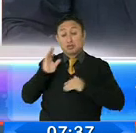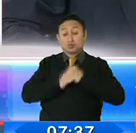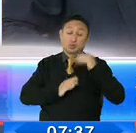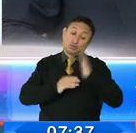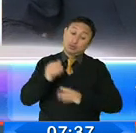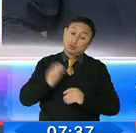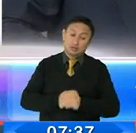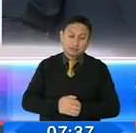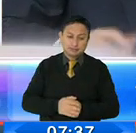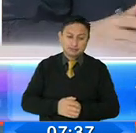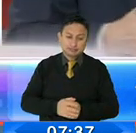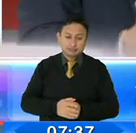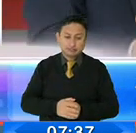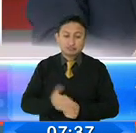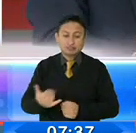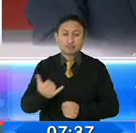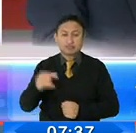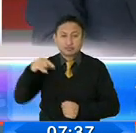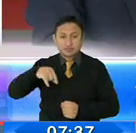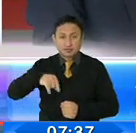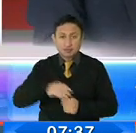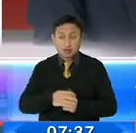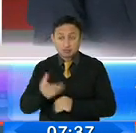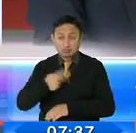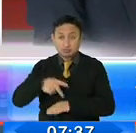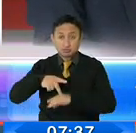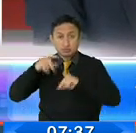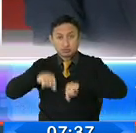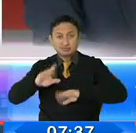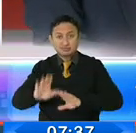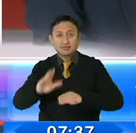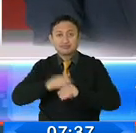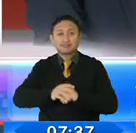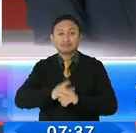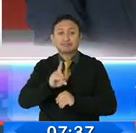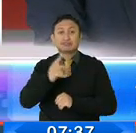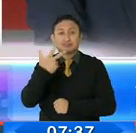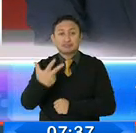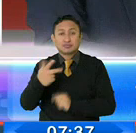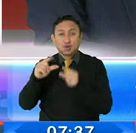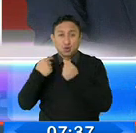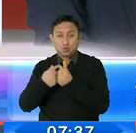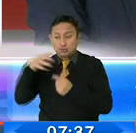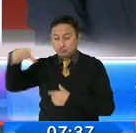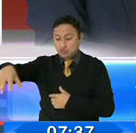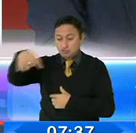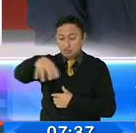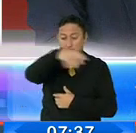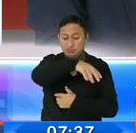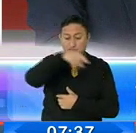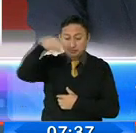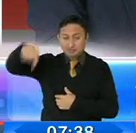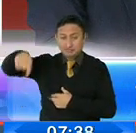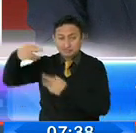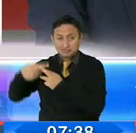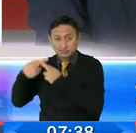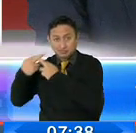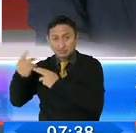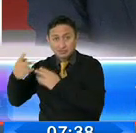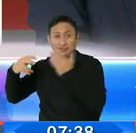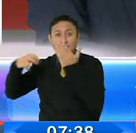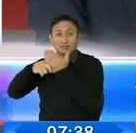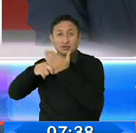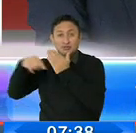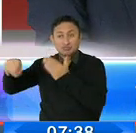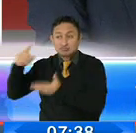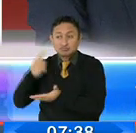y lo están haciendo de la manera, de la manera más profesional. Se han creado tres mesas, una que está tratando la ordenanza para la actualización de la tarifa,